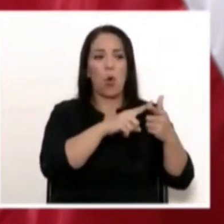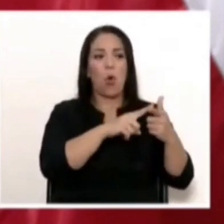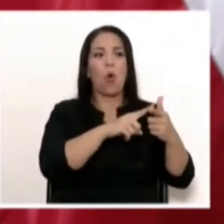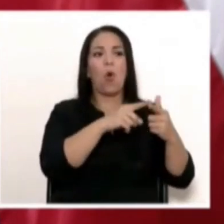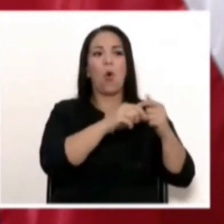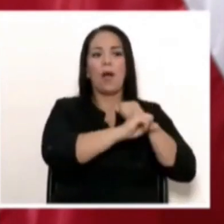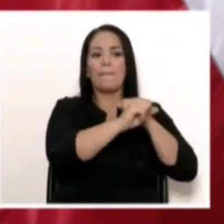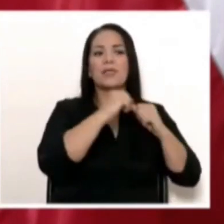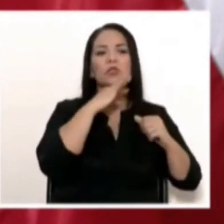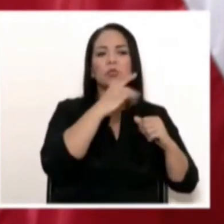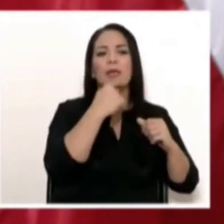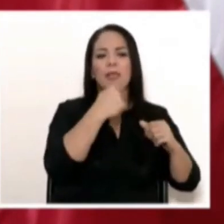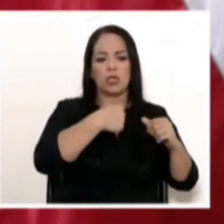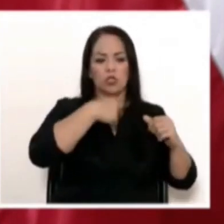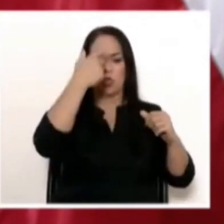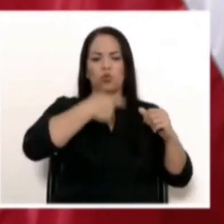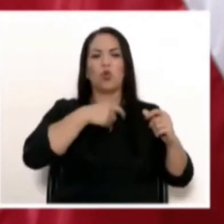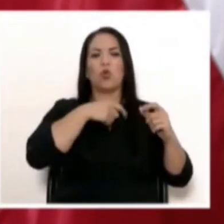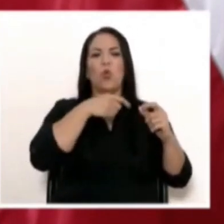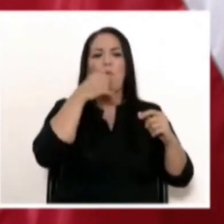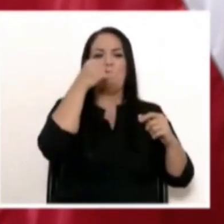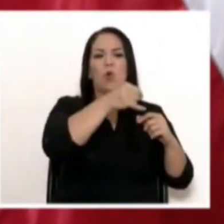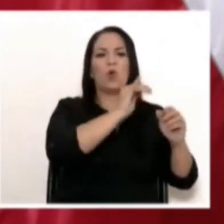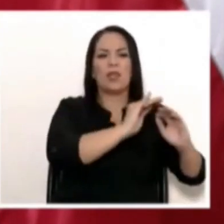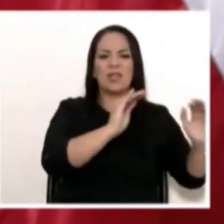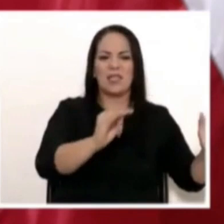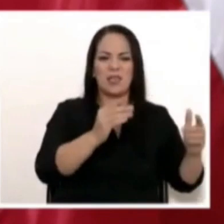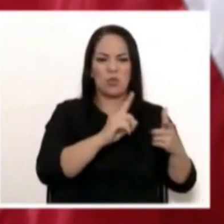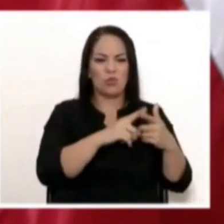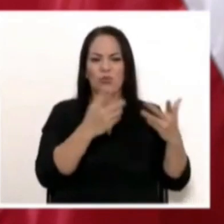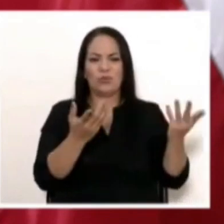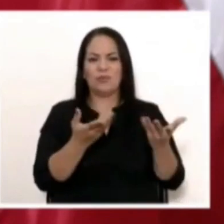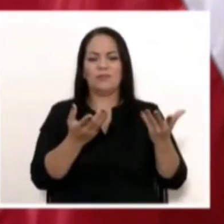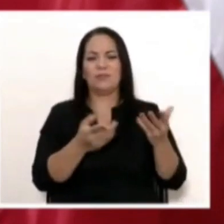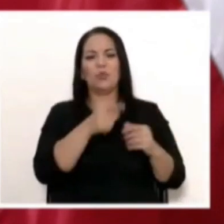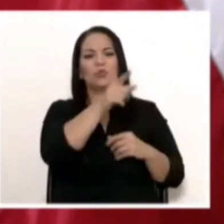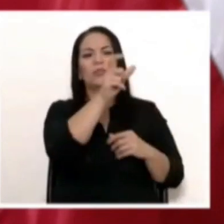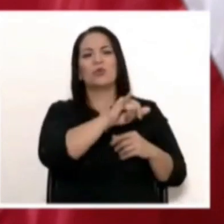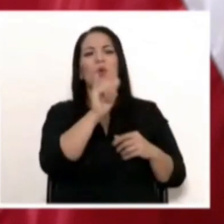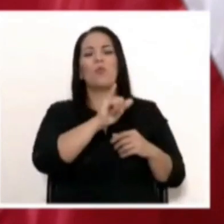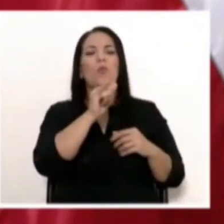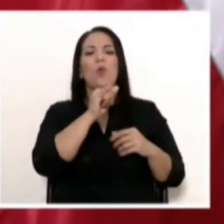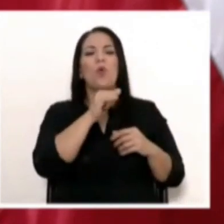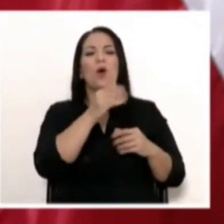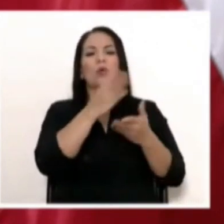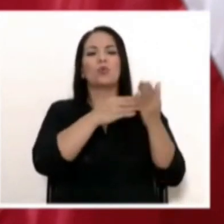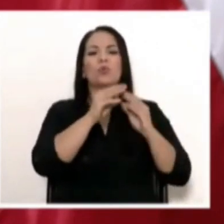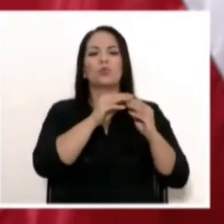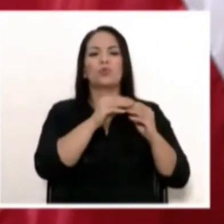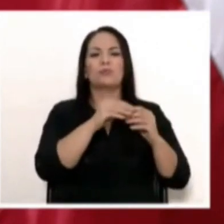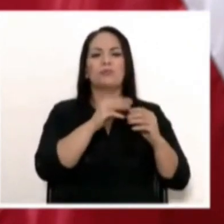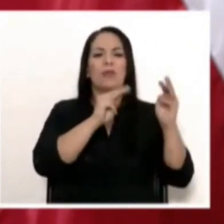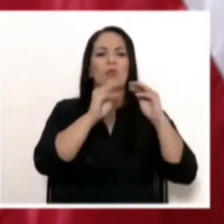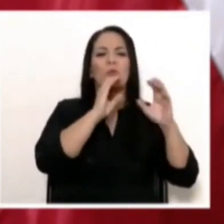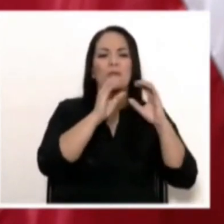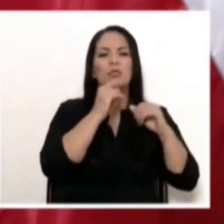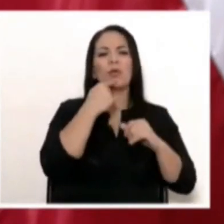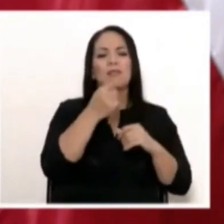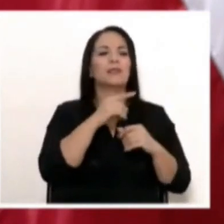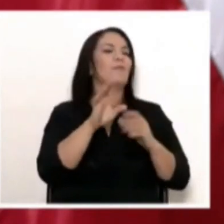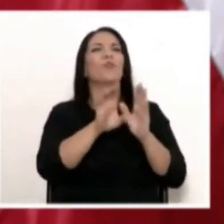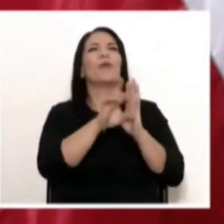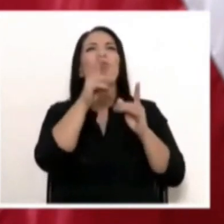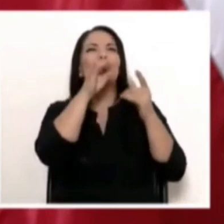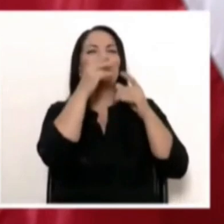No, aquí usted es como el... O hay medios de prensa, hay un chiste en inglés que había un borracho buscando